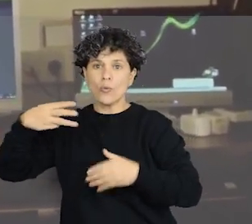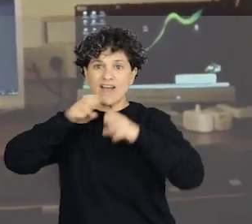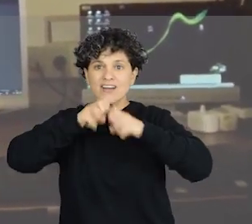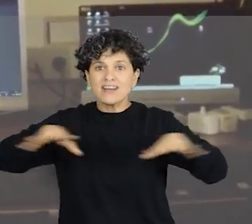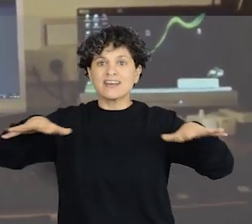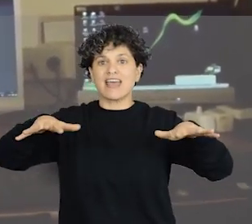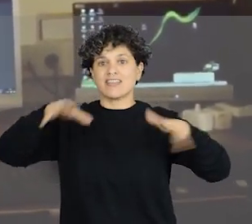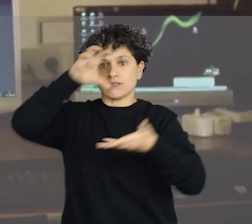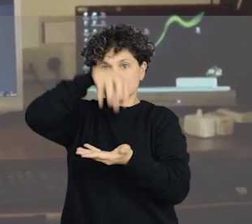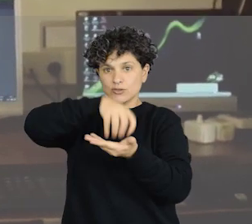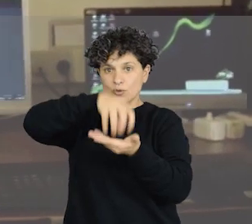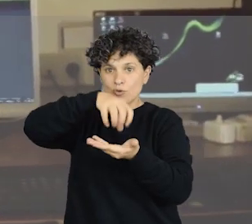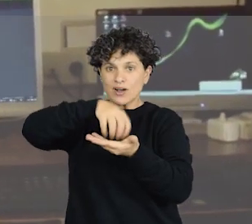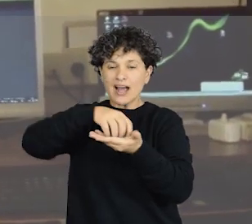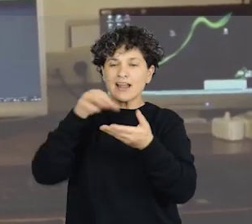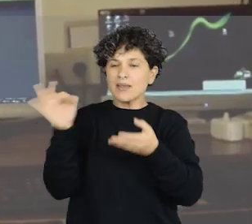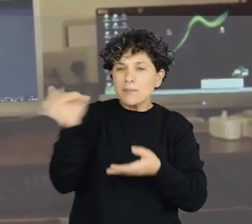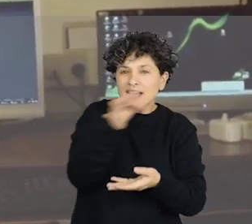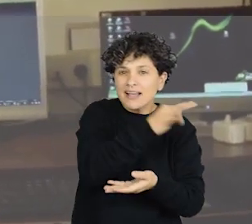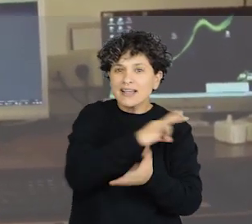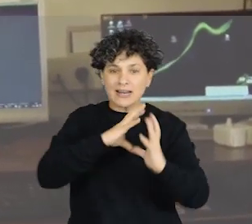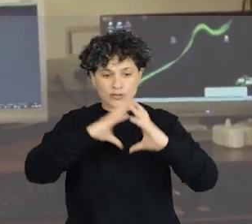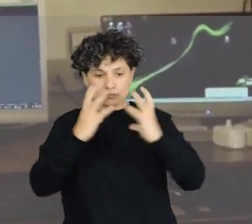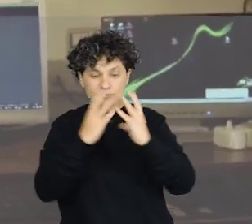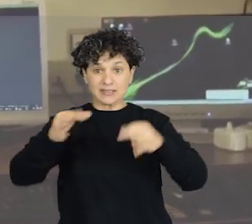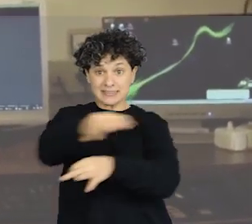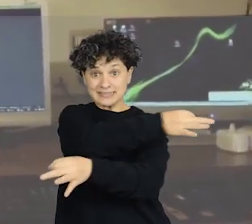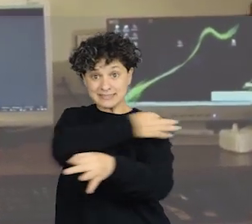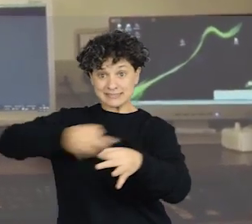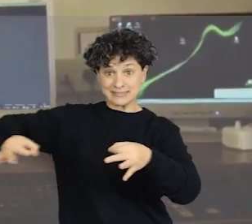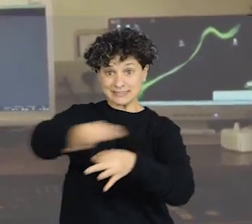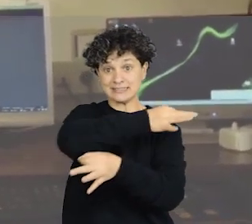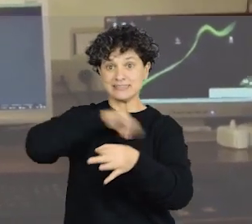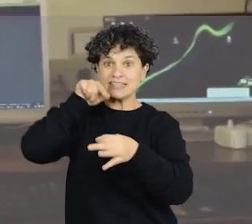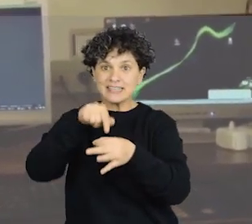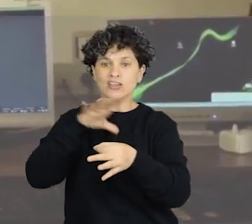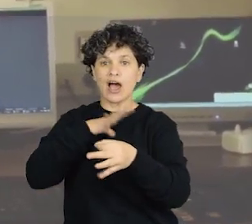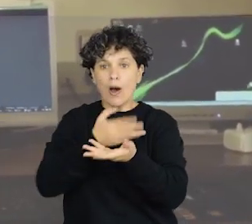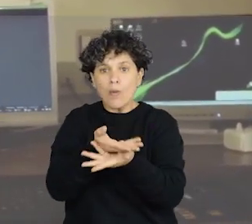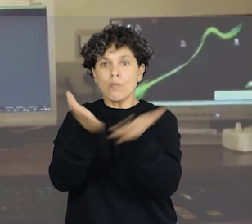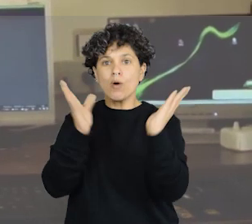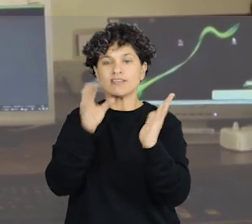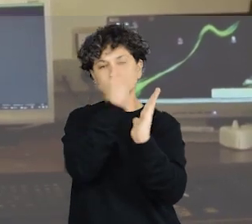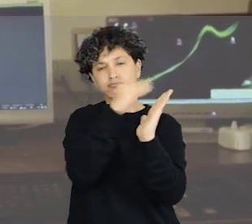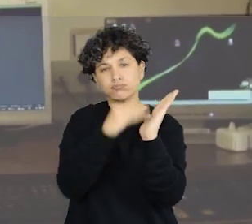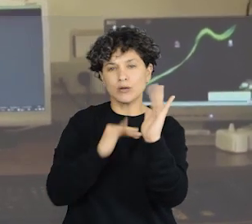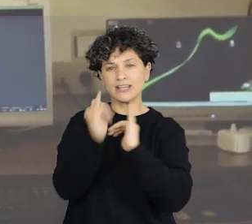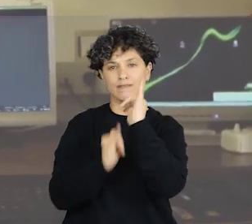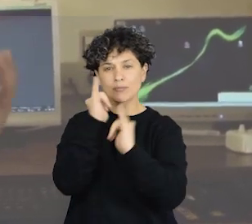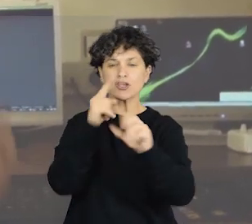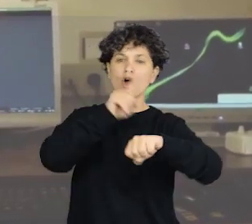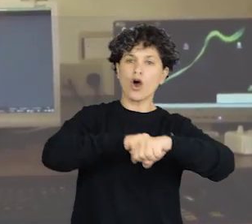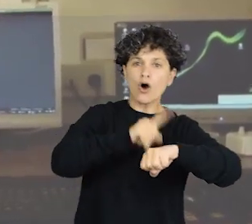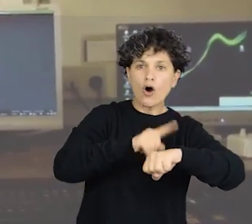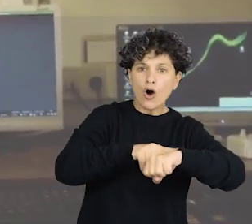un reporte bastante sencillo, en el cual damos a la hora que hemos tomado las imágenes, las posiciones y la magnitud,